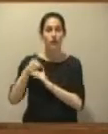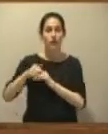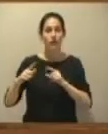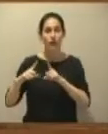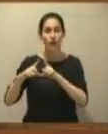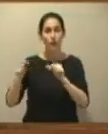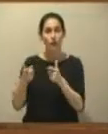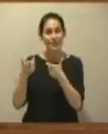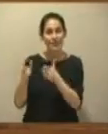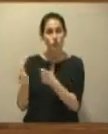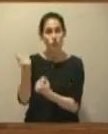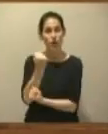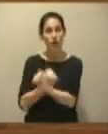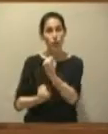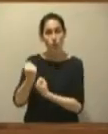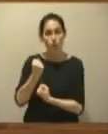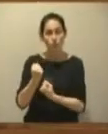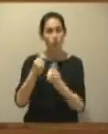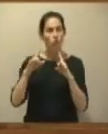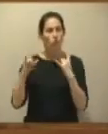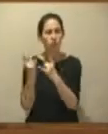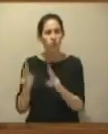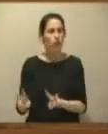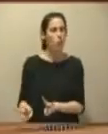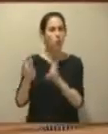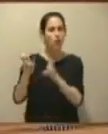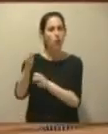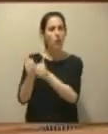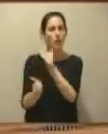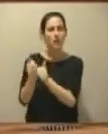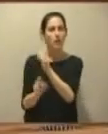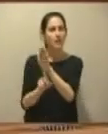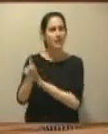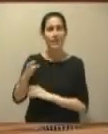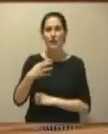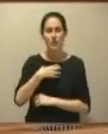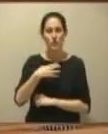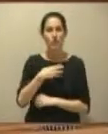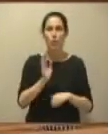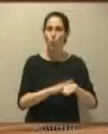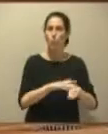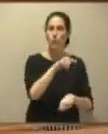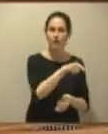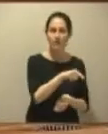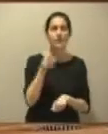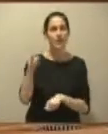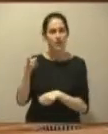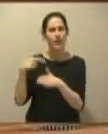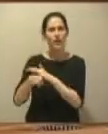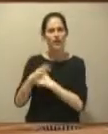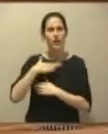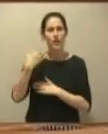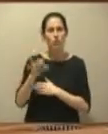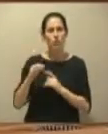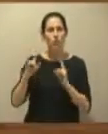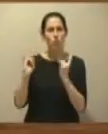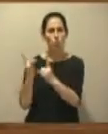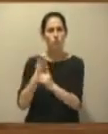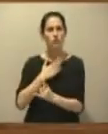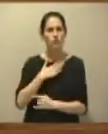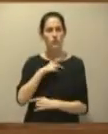sector económico, forestal, moderno y competitivo, capaz de gestionar de forma sostenible nuestros bosques,